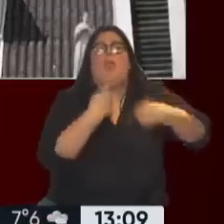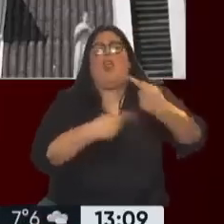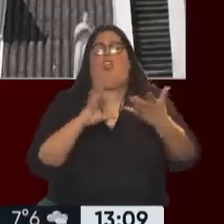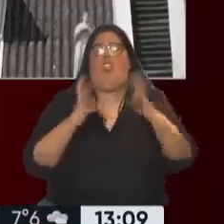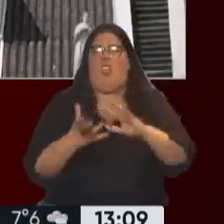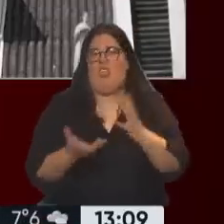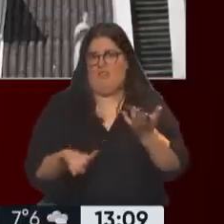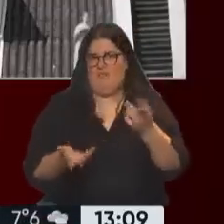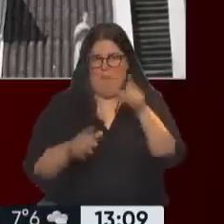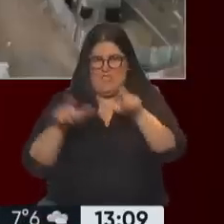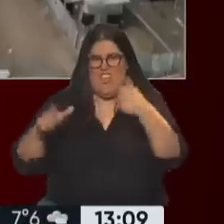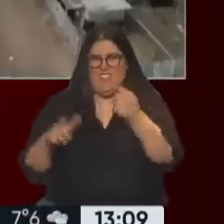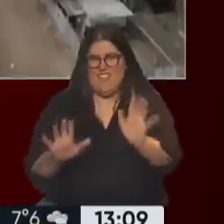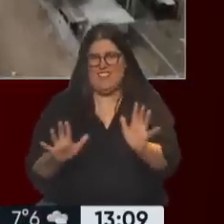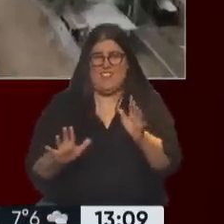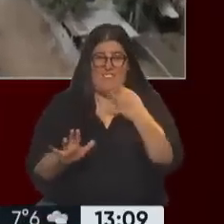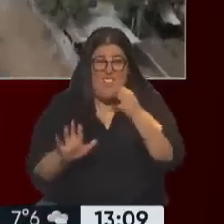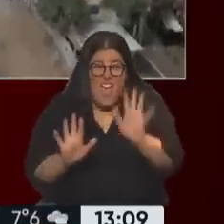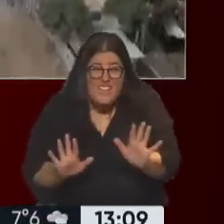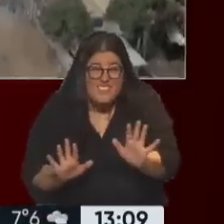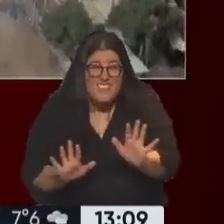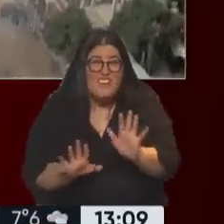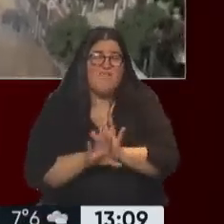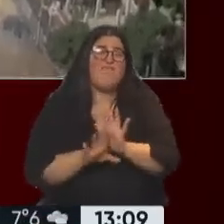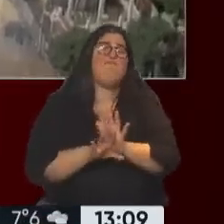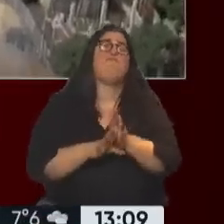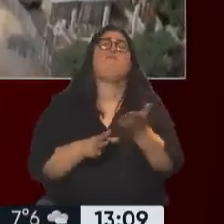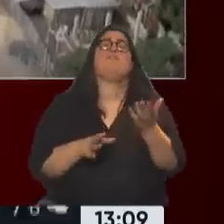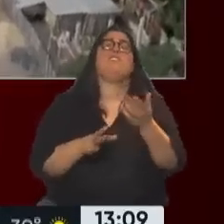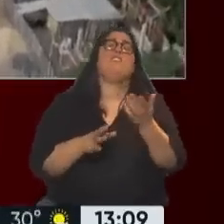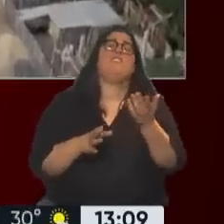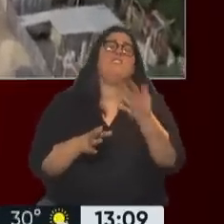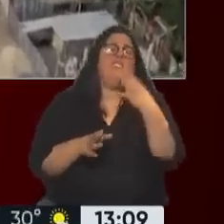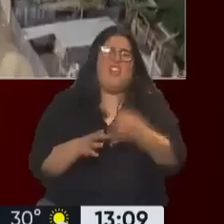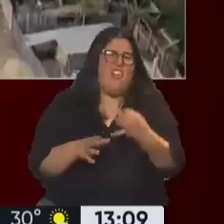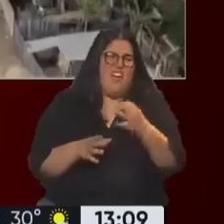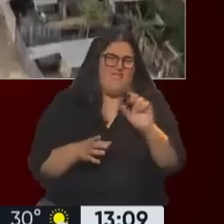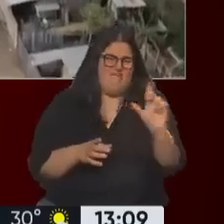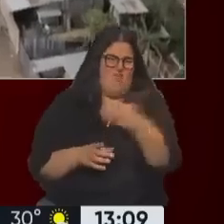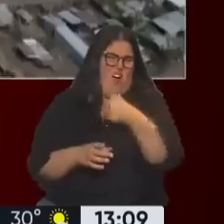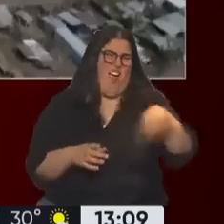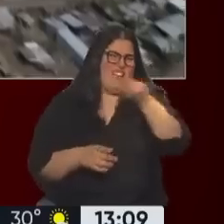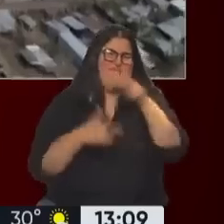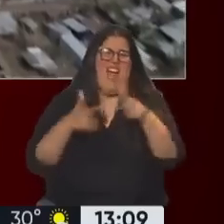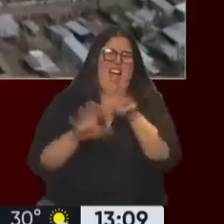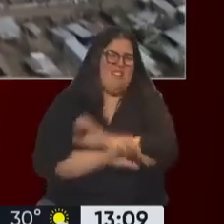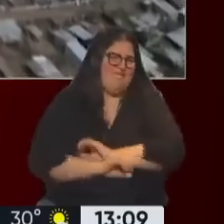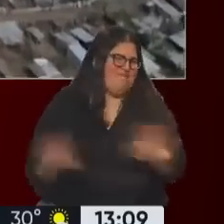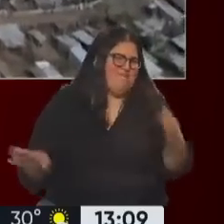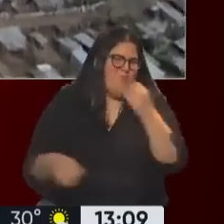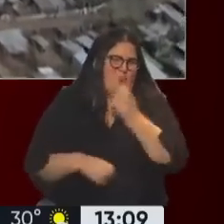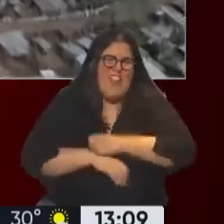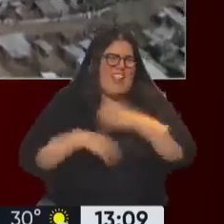motines en las cárceles. Si eso fuera cierto, bueno, van a pactarnos a San Malito, porque aunque sea vivíamos seguros. Pero es irracional, ya es demencial. Pero